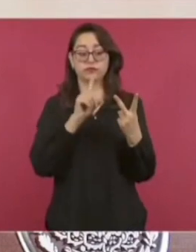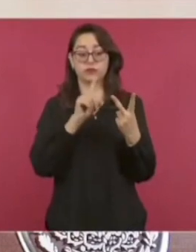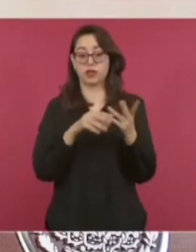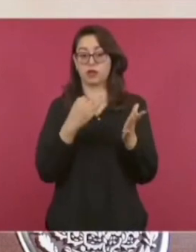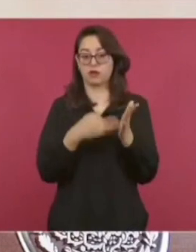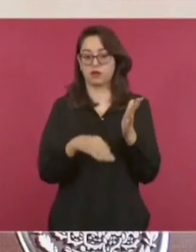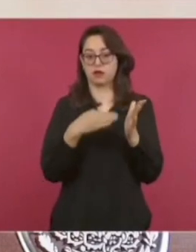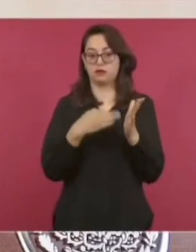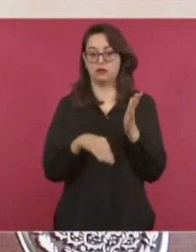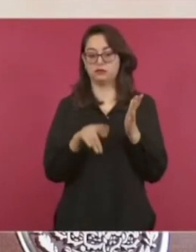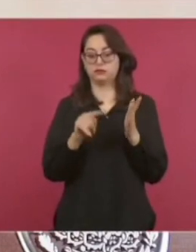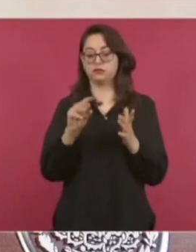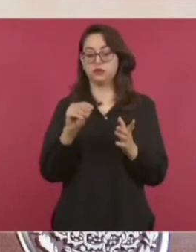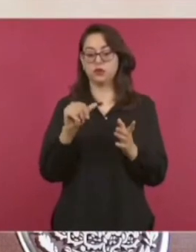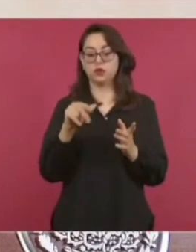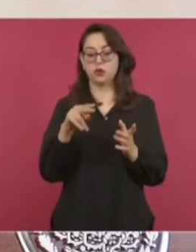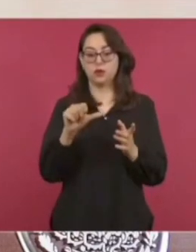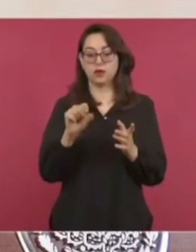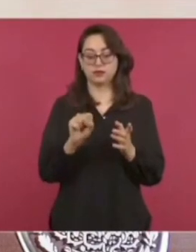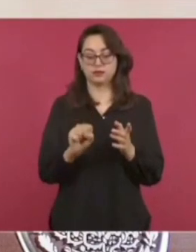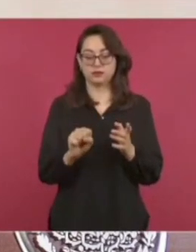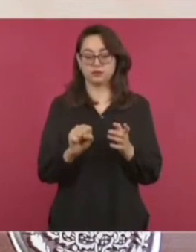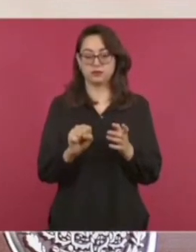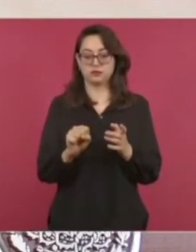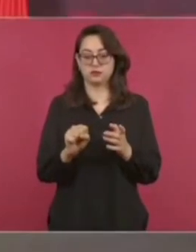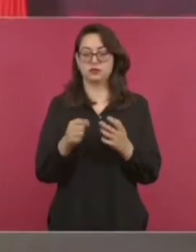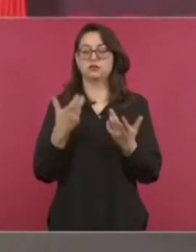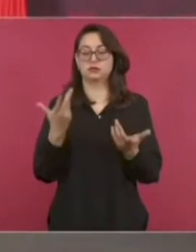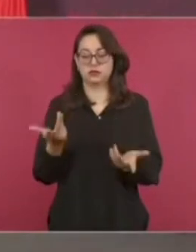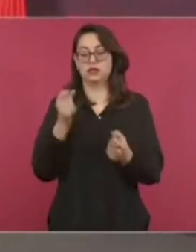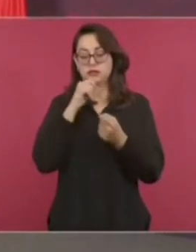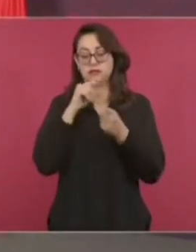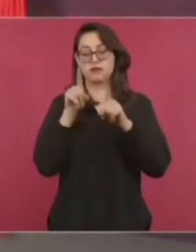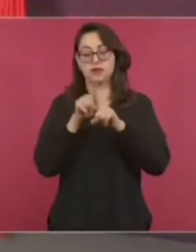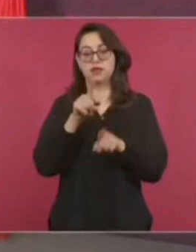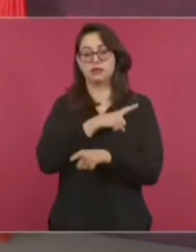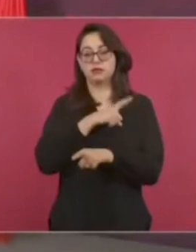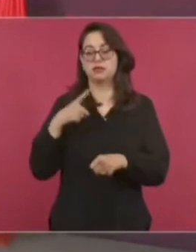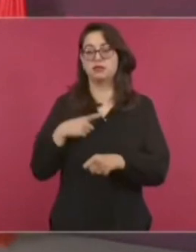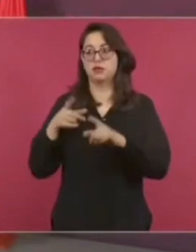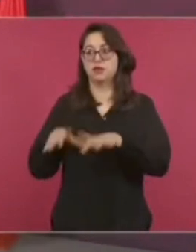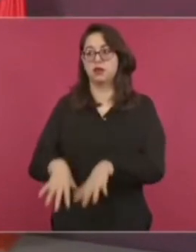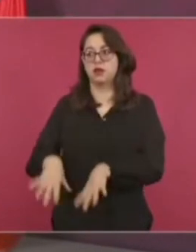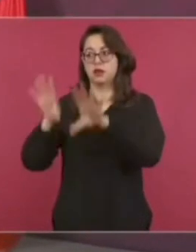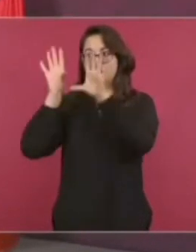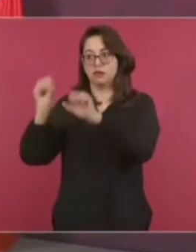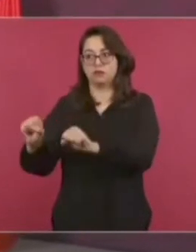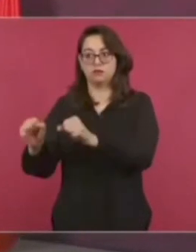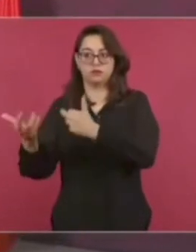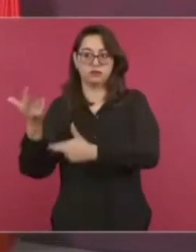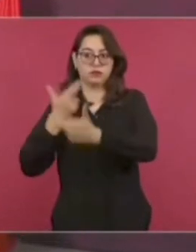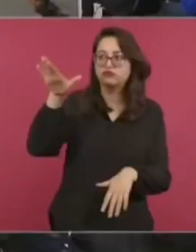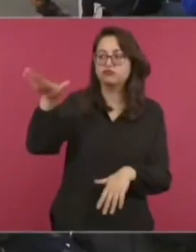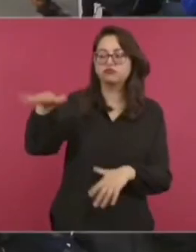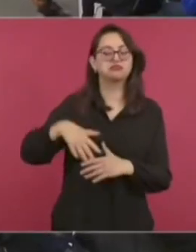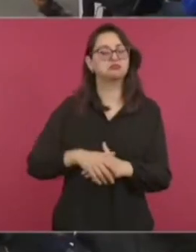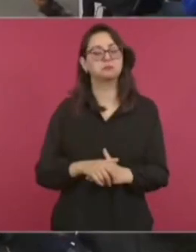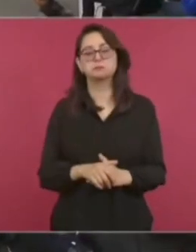ayuden en el caso de la extradición del señor Serón.